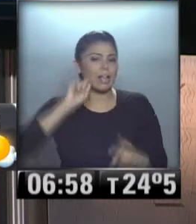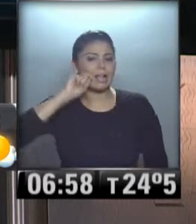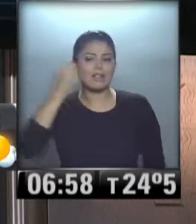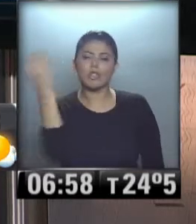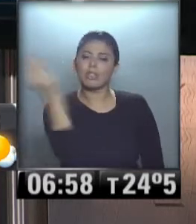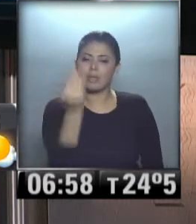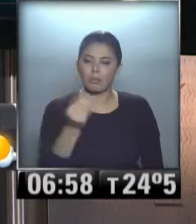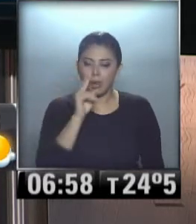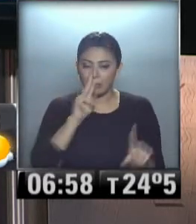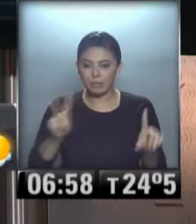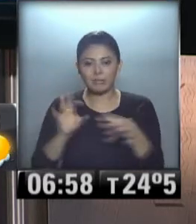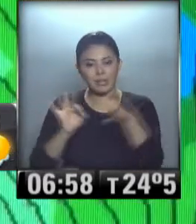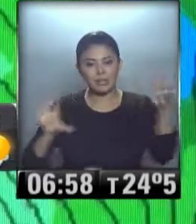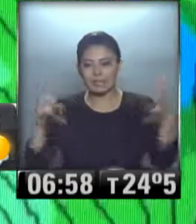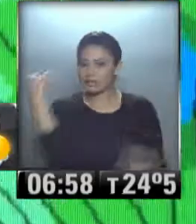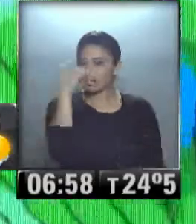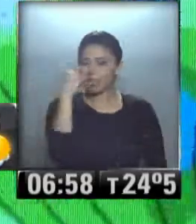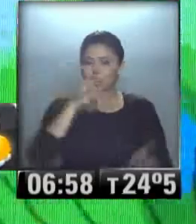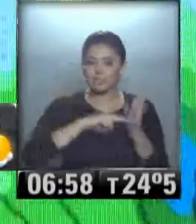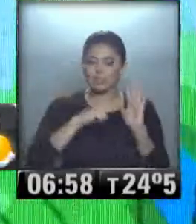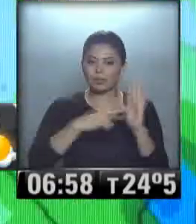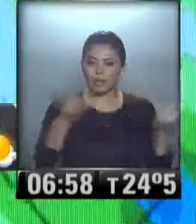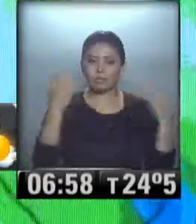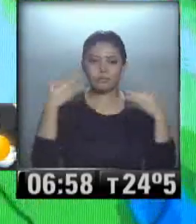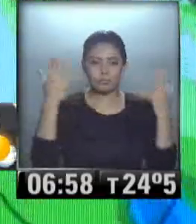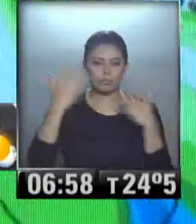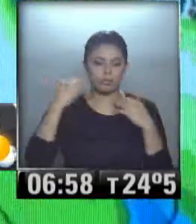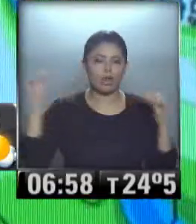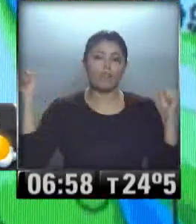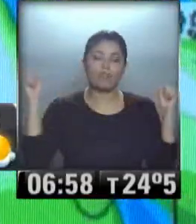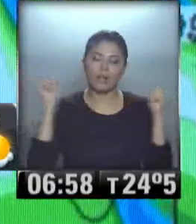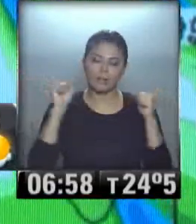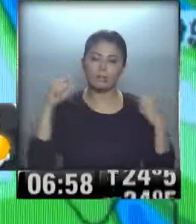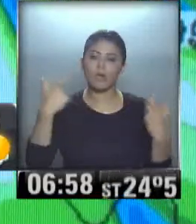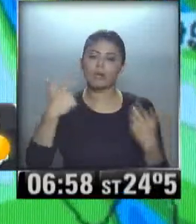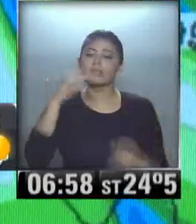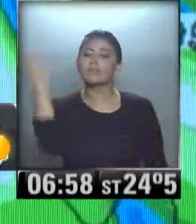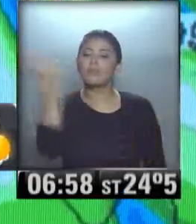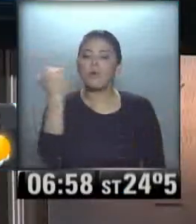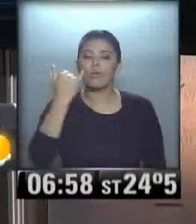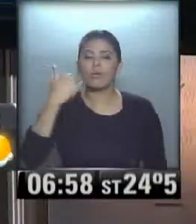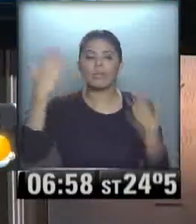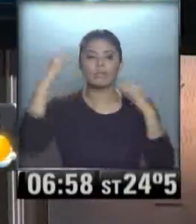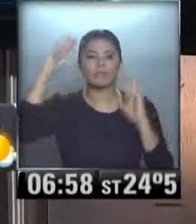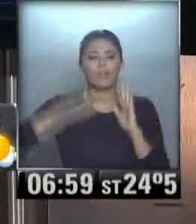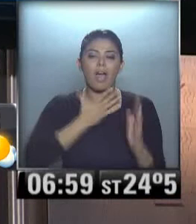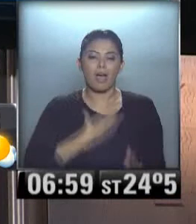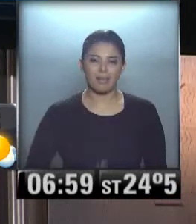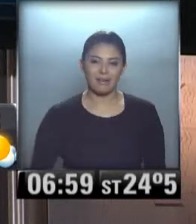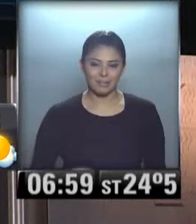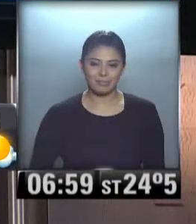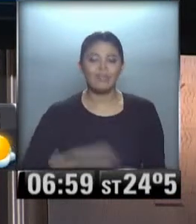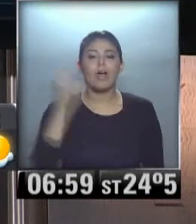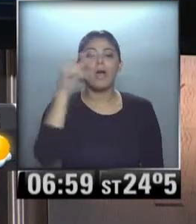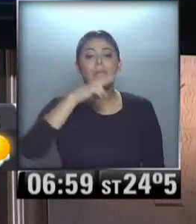en dibujarlo, fíjense. Llega hasta la zona central del país, alivia, alivia, alivia el jueves, qué bueno. Viernes,